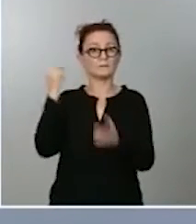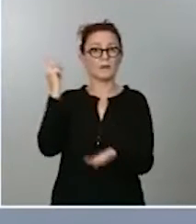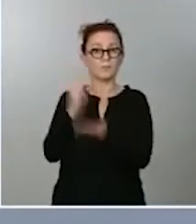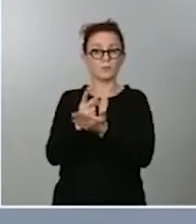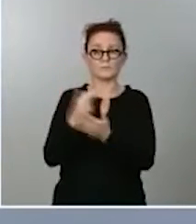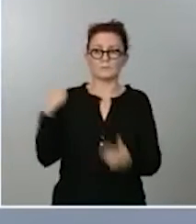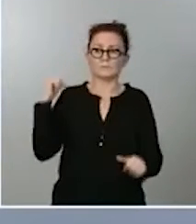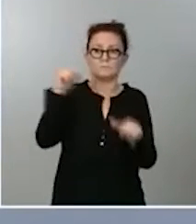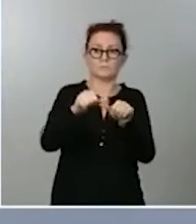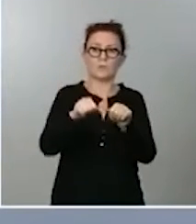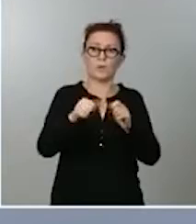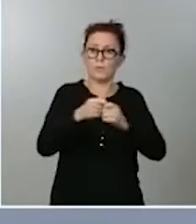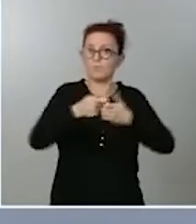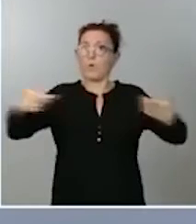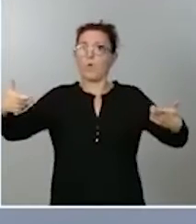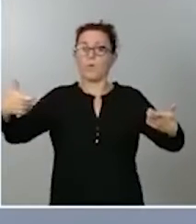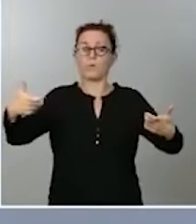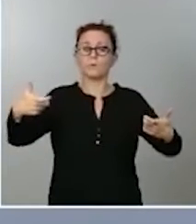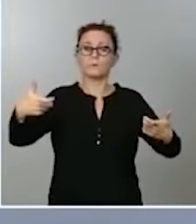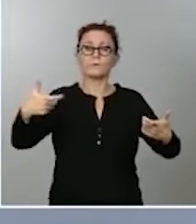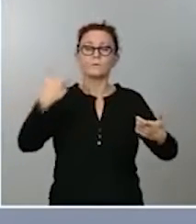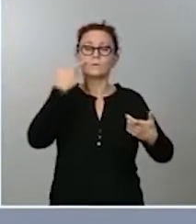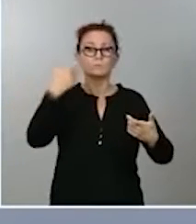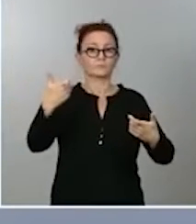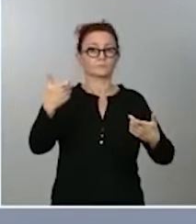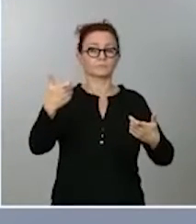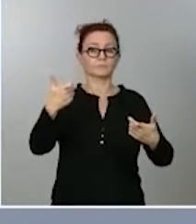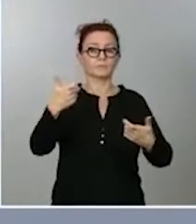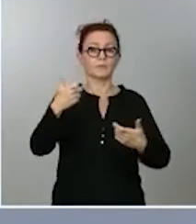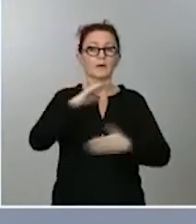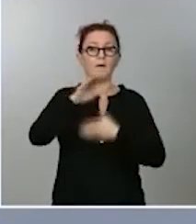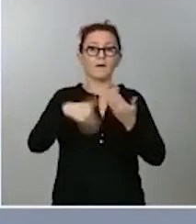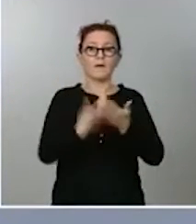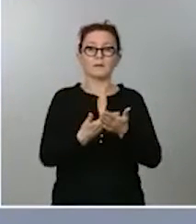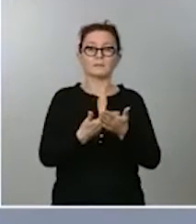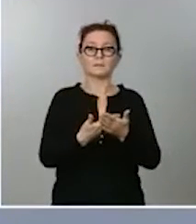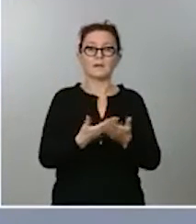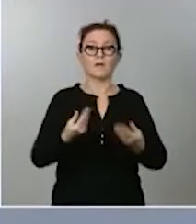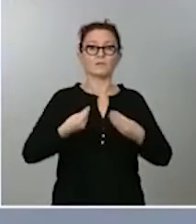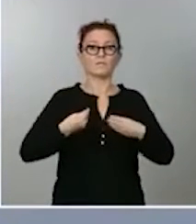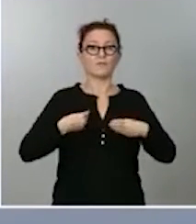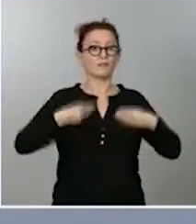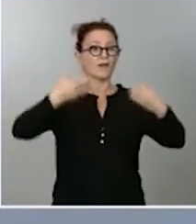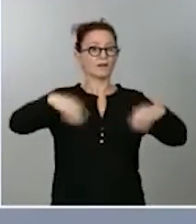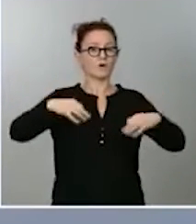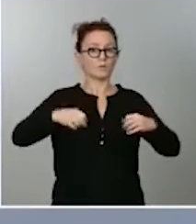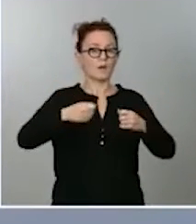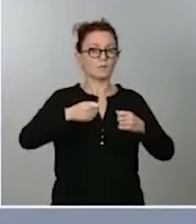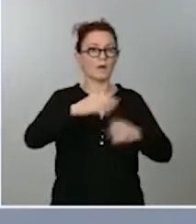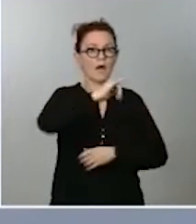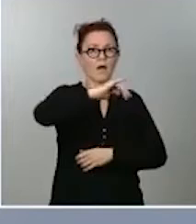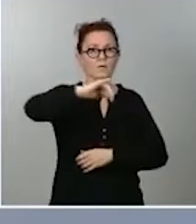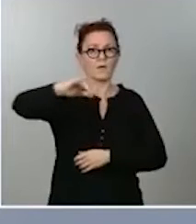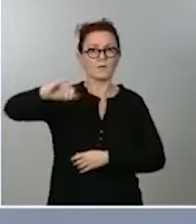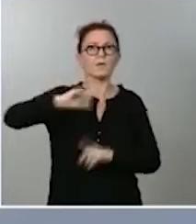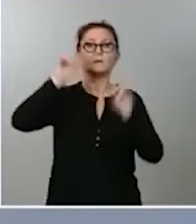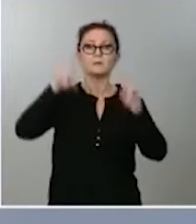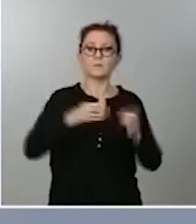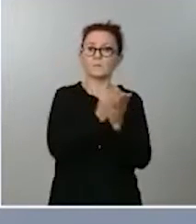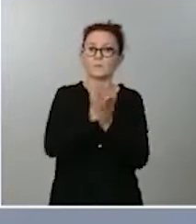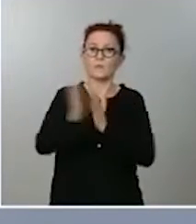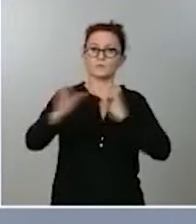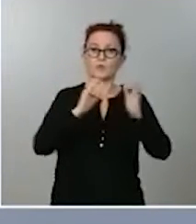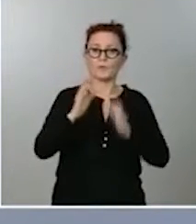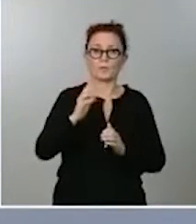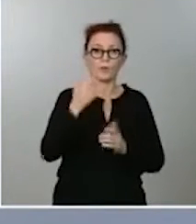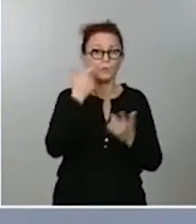se han disparado de manera extraordinaria, hasta el punto que han inundado la vida cotidiana, han inundado la vida de los medios de comunicación y, por lo